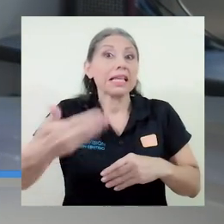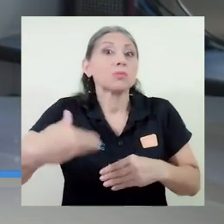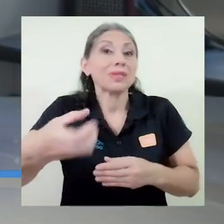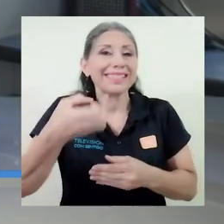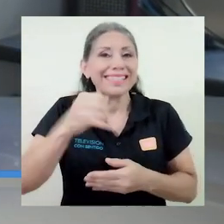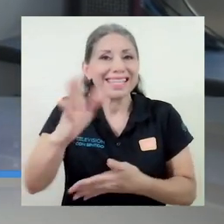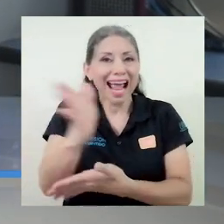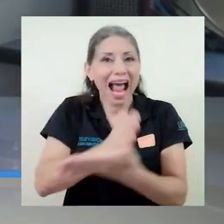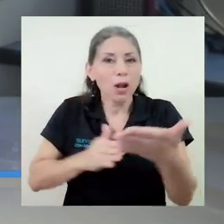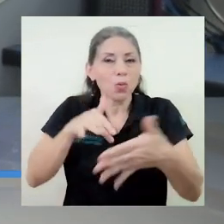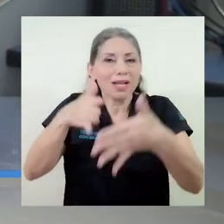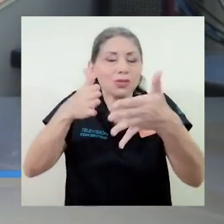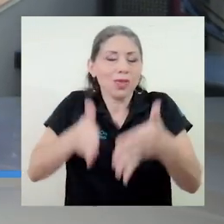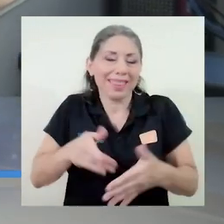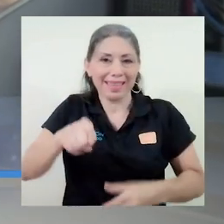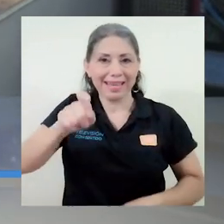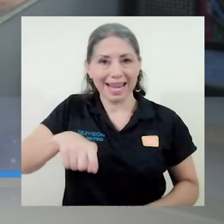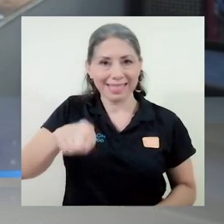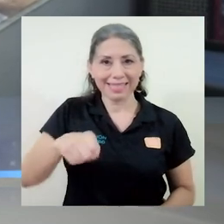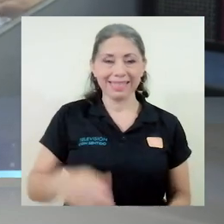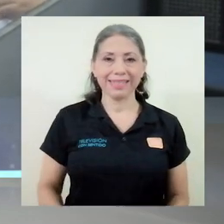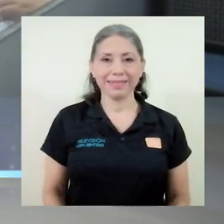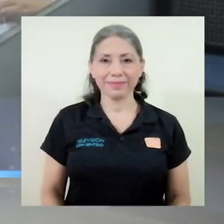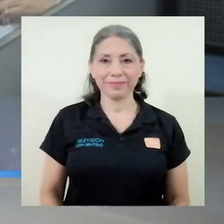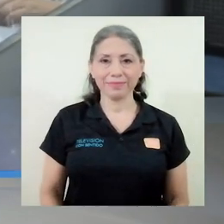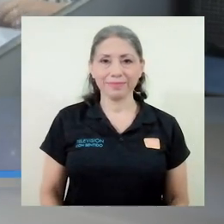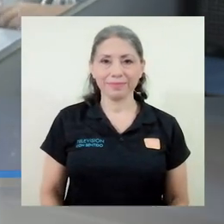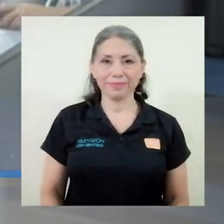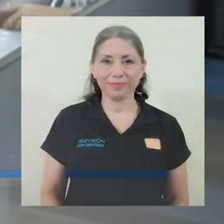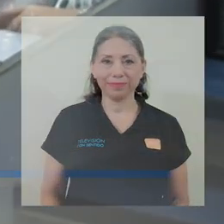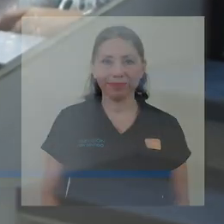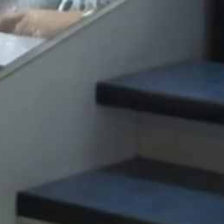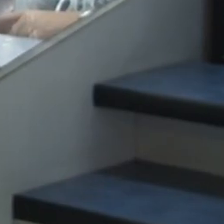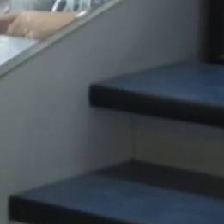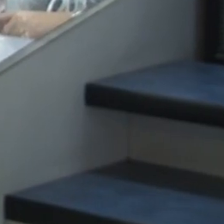estudiantes que eventualmente las necesiten.